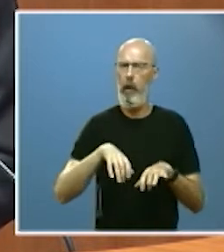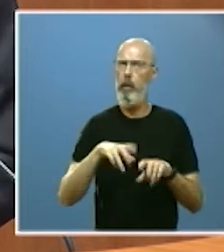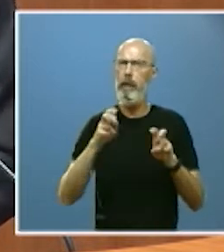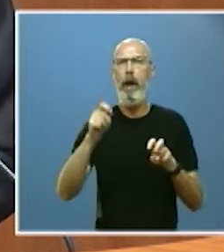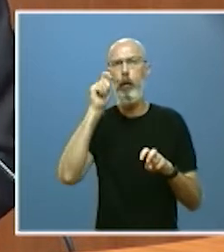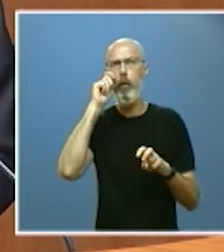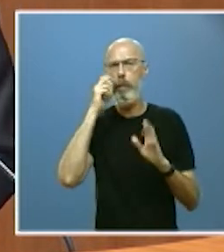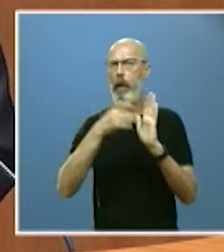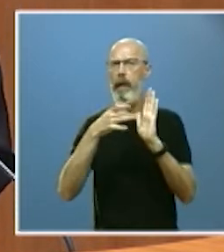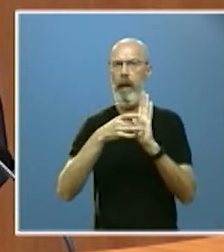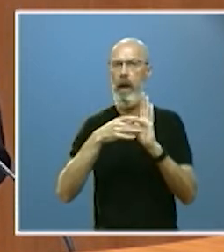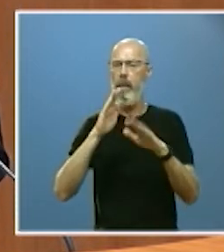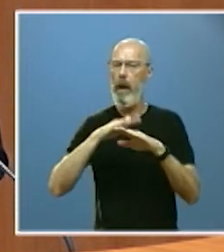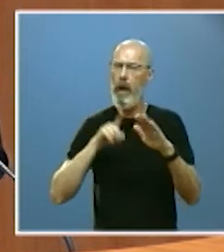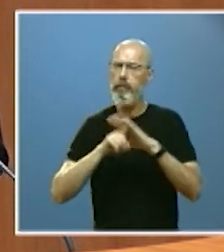como factor de desarrollo.